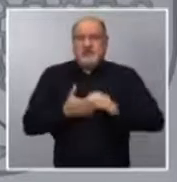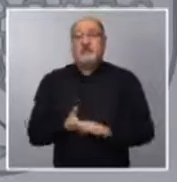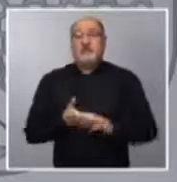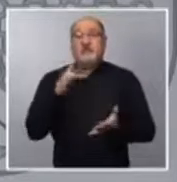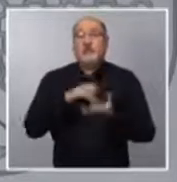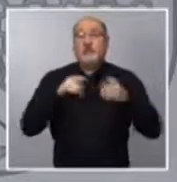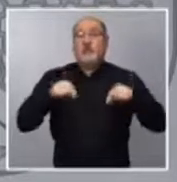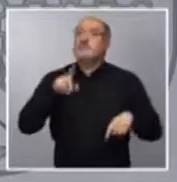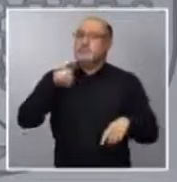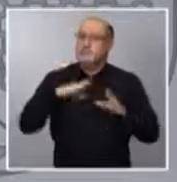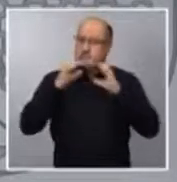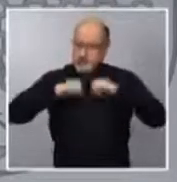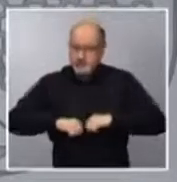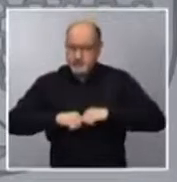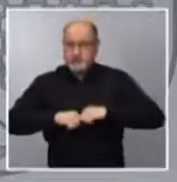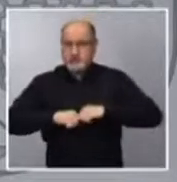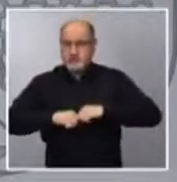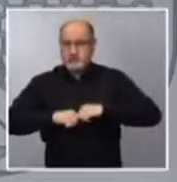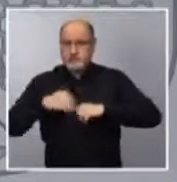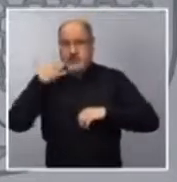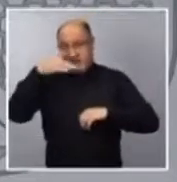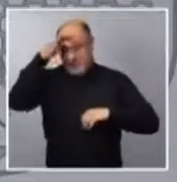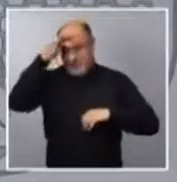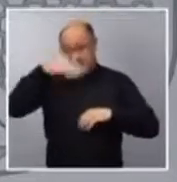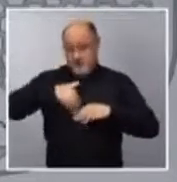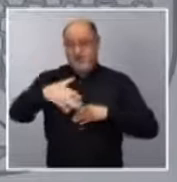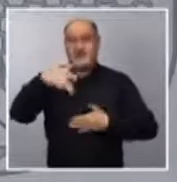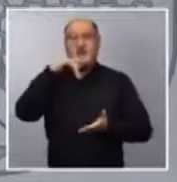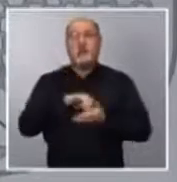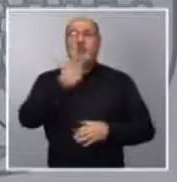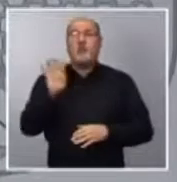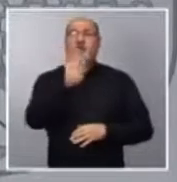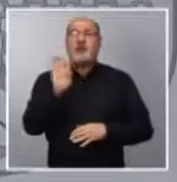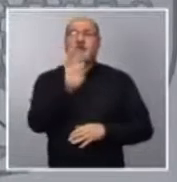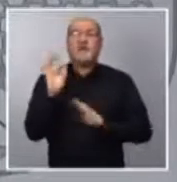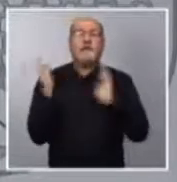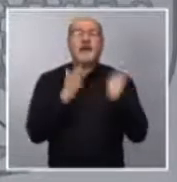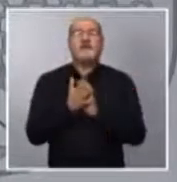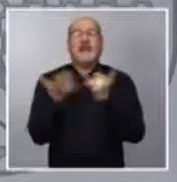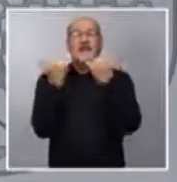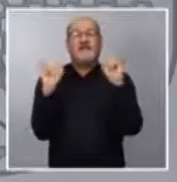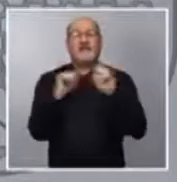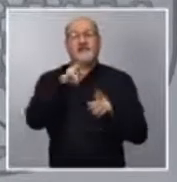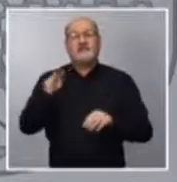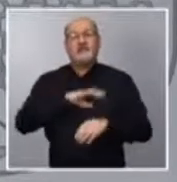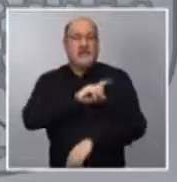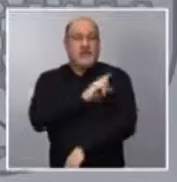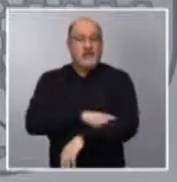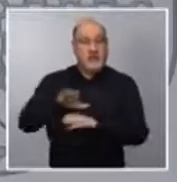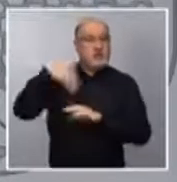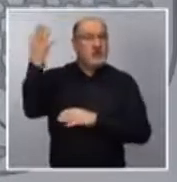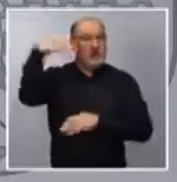que para el fin de semana del 4 de marzo, los eventos deportivos, tanto en el exterior como en el interior,